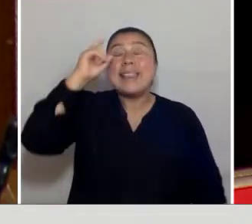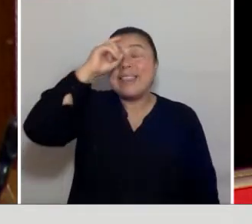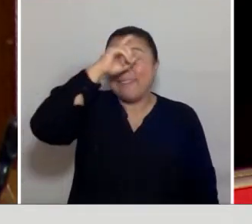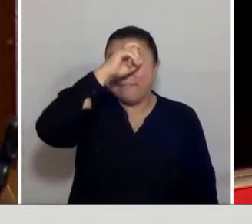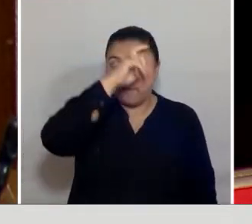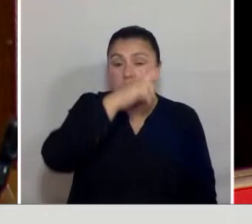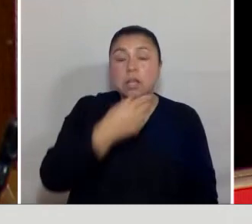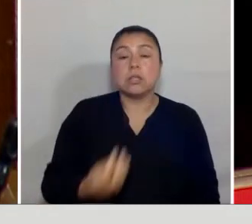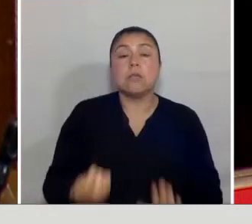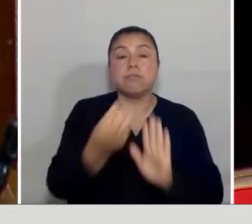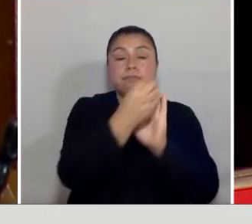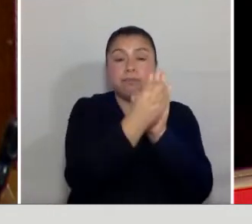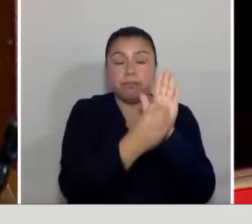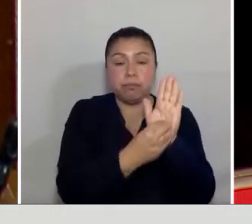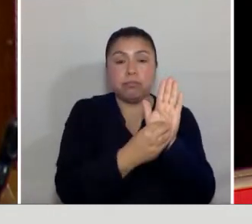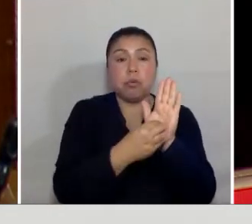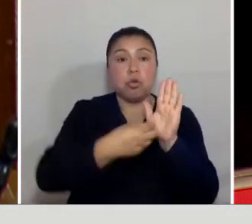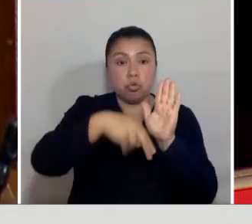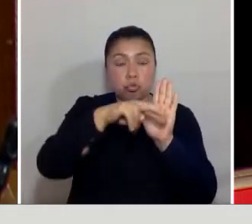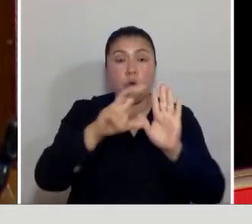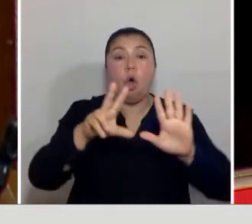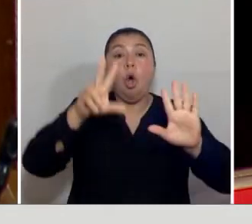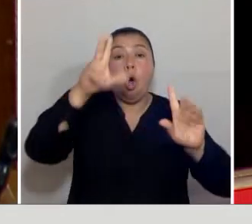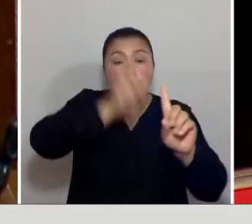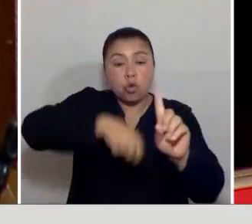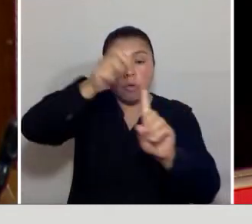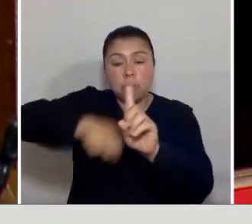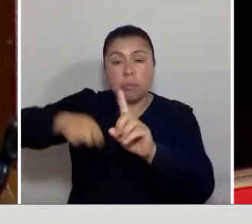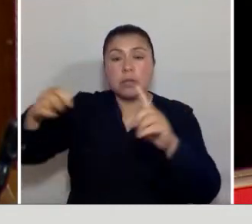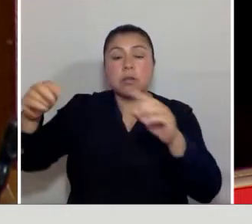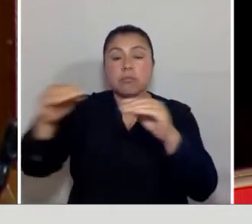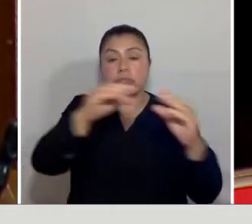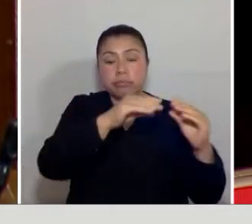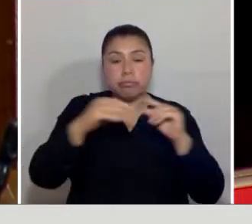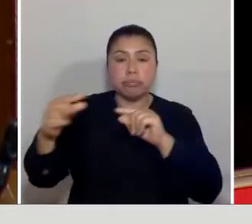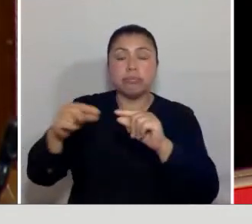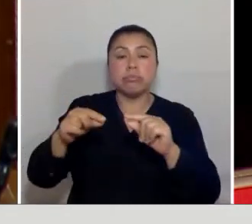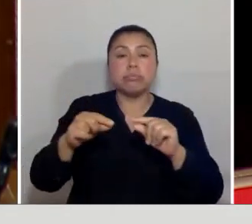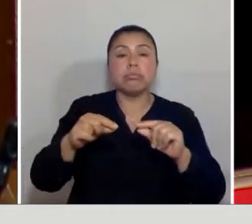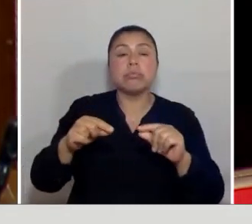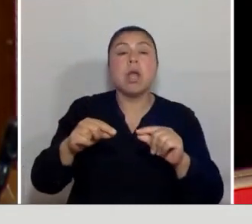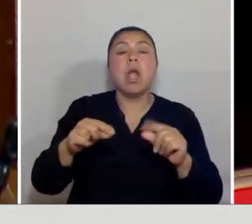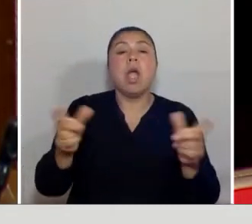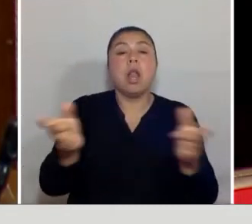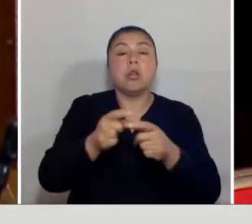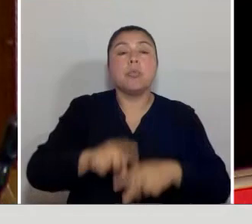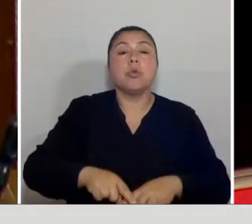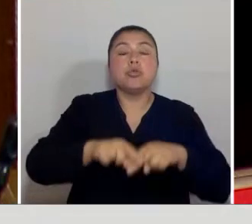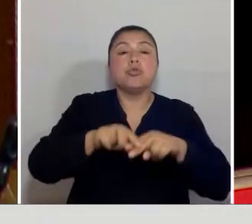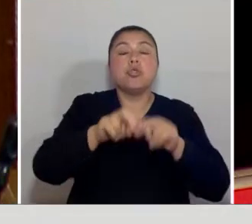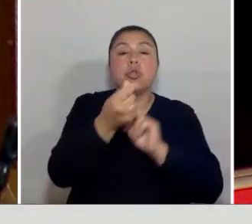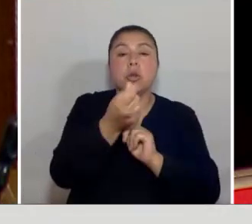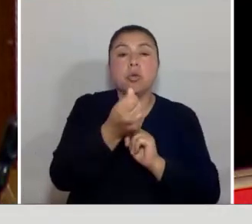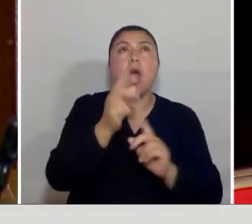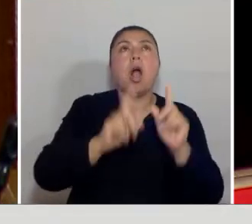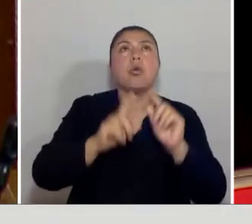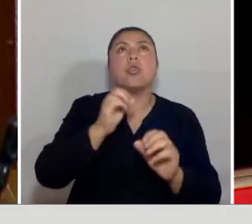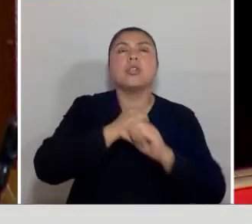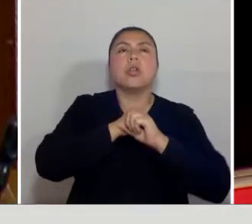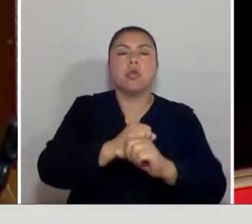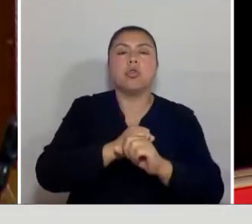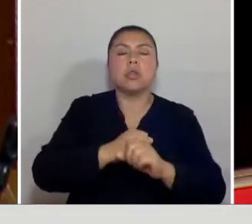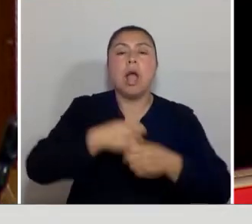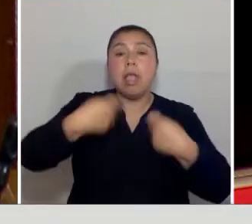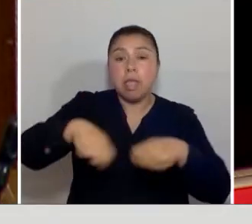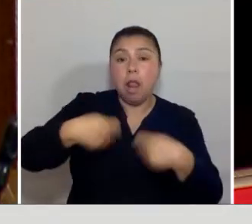muchas aristas y que estuvimos casi ocho meses discutiendo en la Comisión de Economía. Algunos dicen estar en contra de las apuestas porque